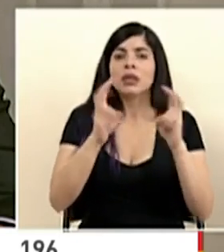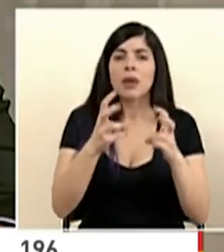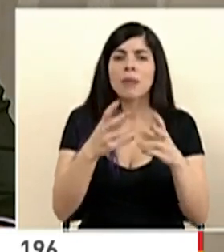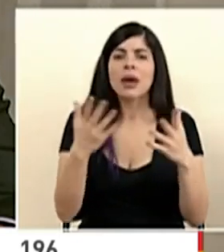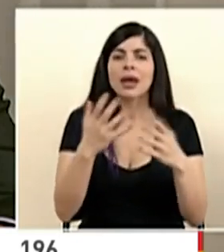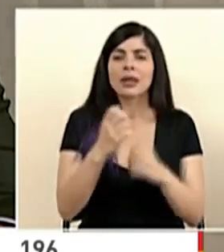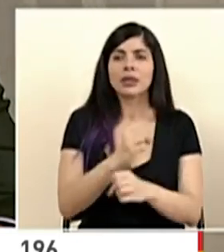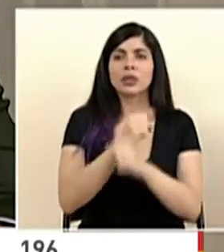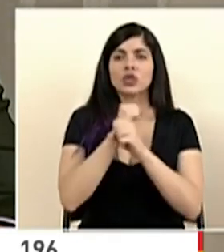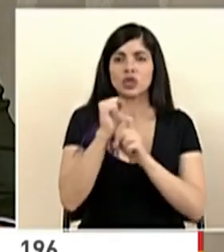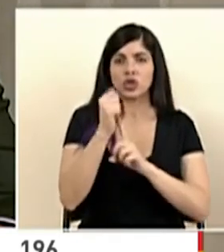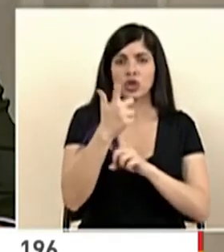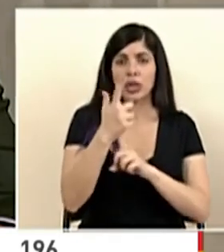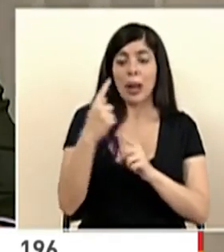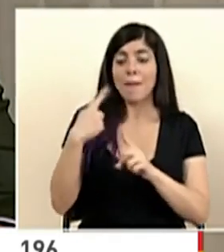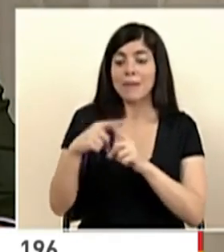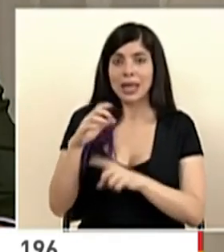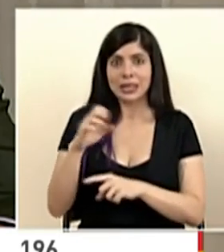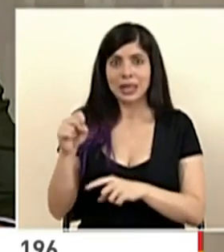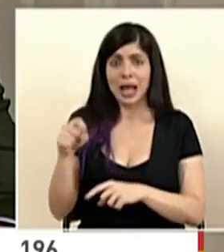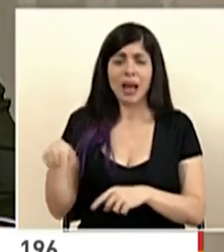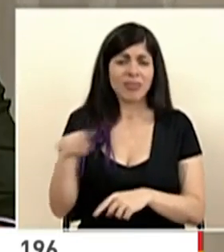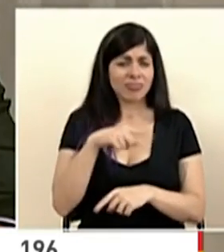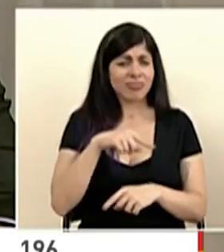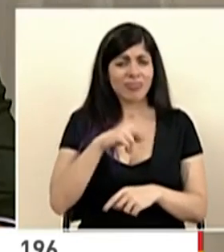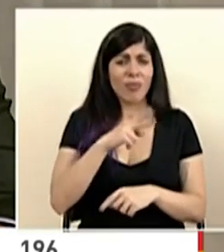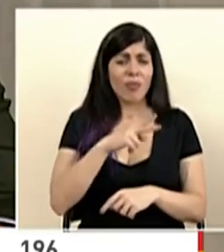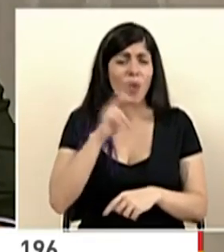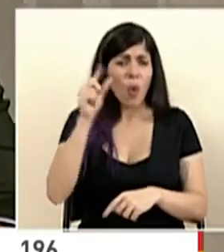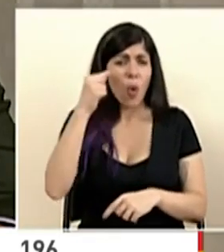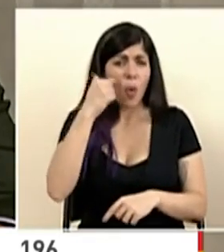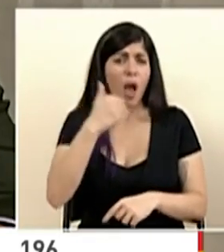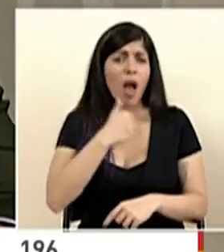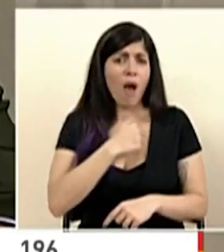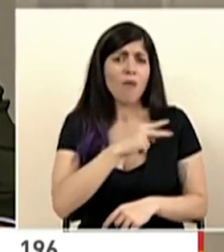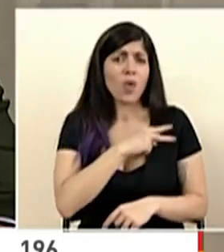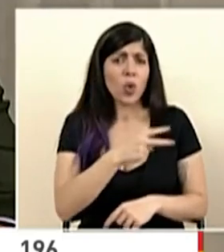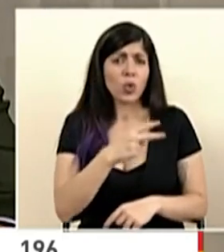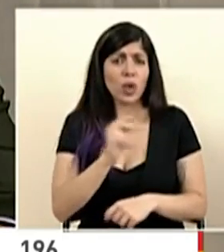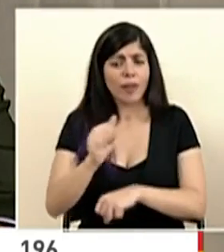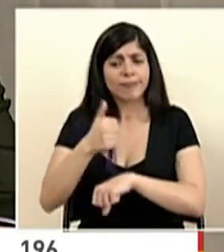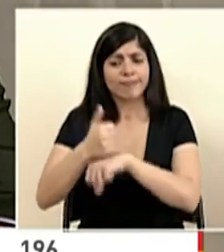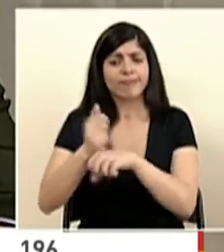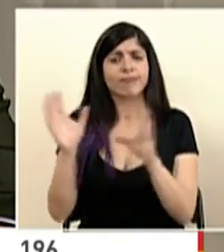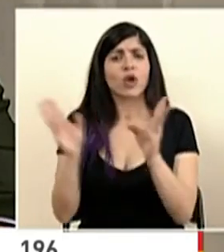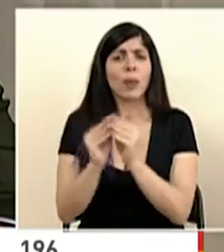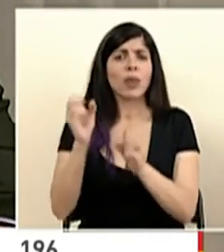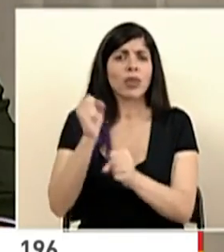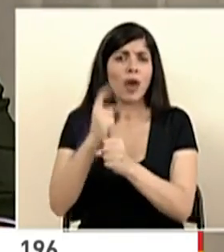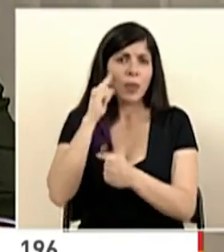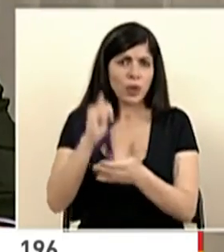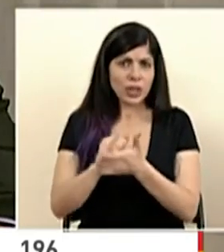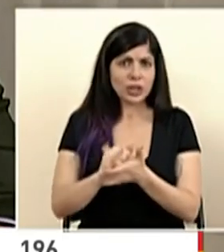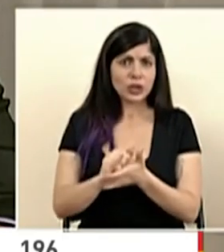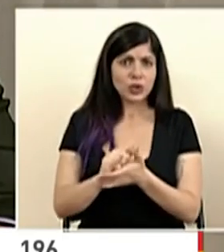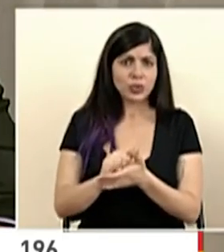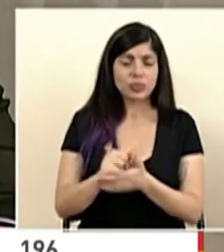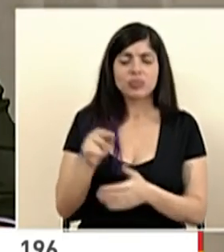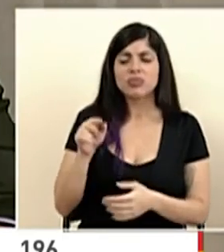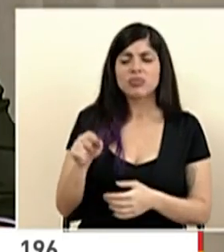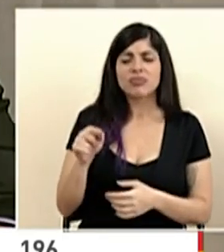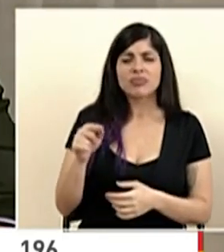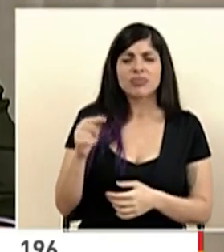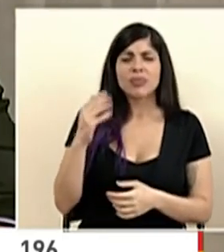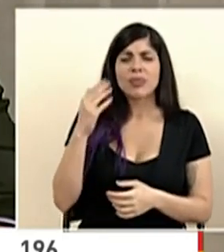la seguridad social y de la Caja. Ahí está la voluntad expresa del gobierno, conformar una comisión de trabajo. Creo que esto parte de